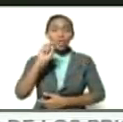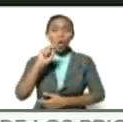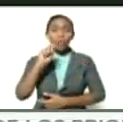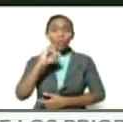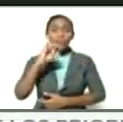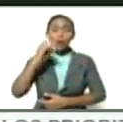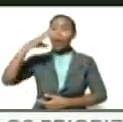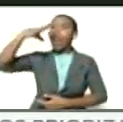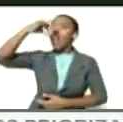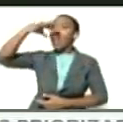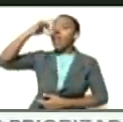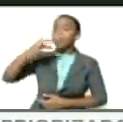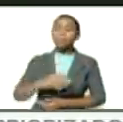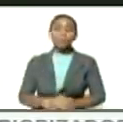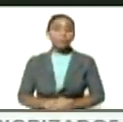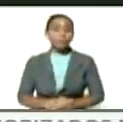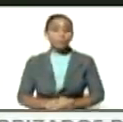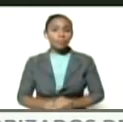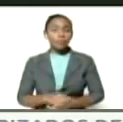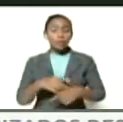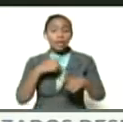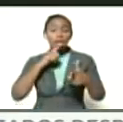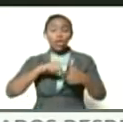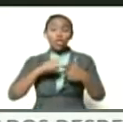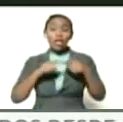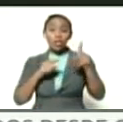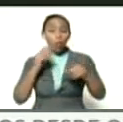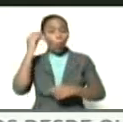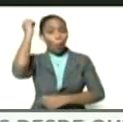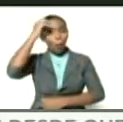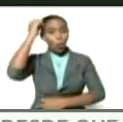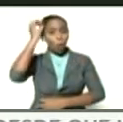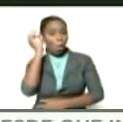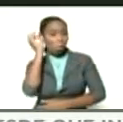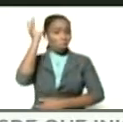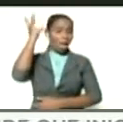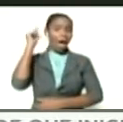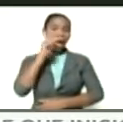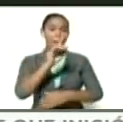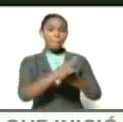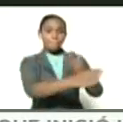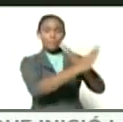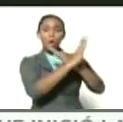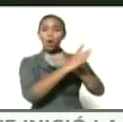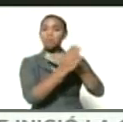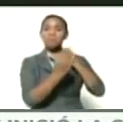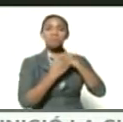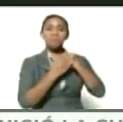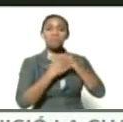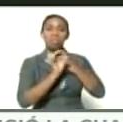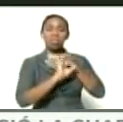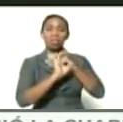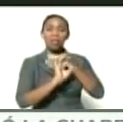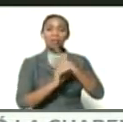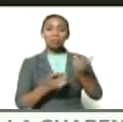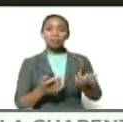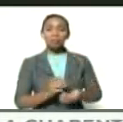carvativir. Entonces, se les ocurrió en Facebook censurarme, sin aviso y sin protesto.